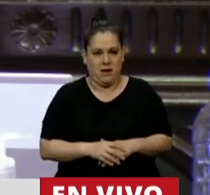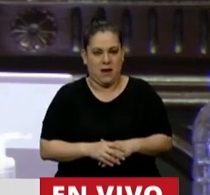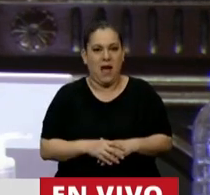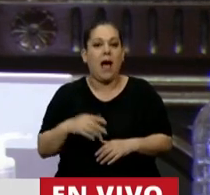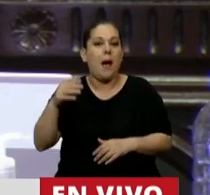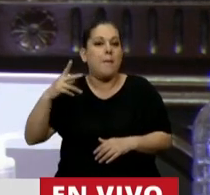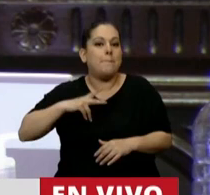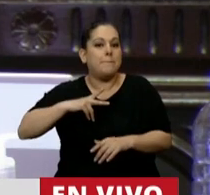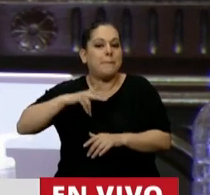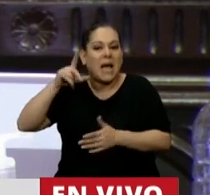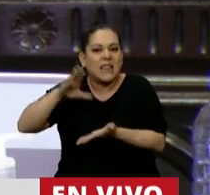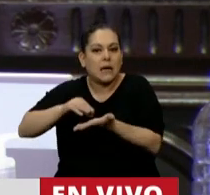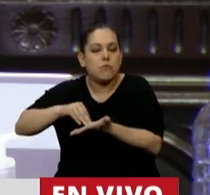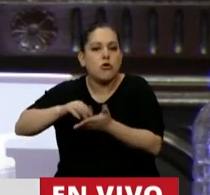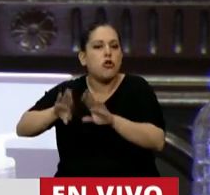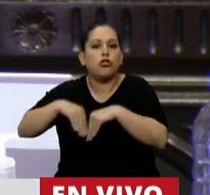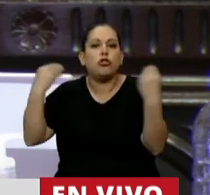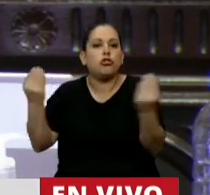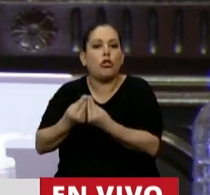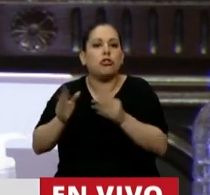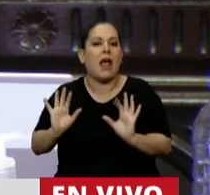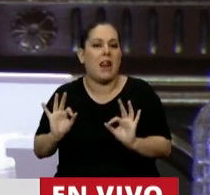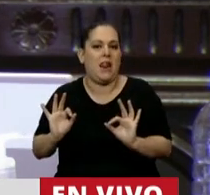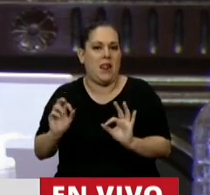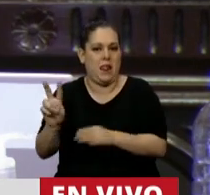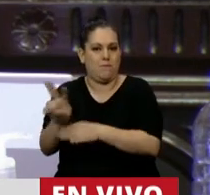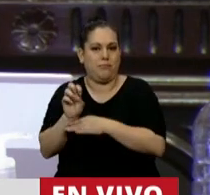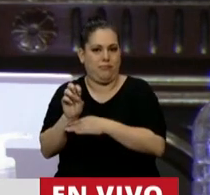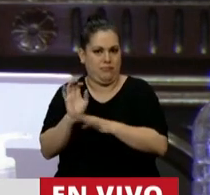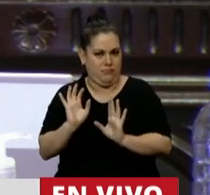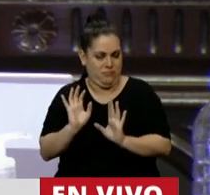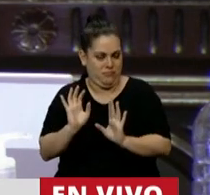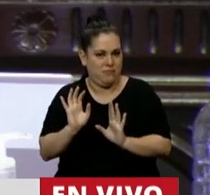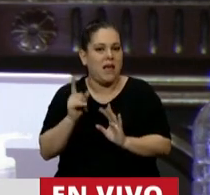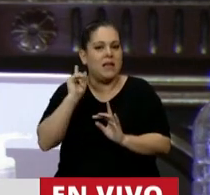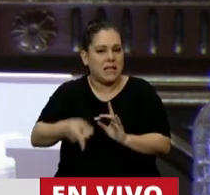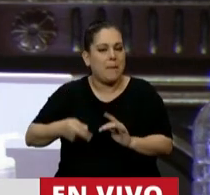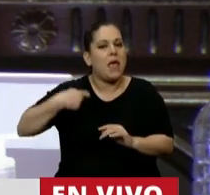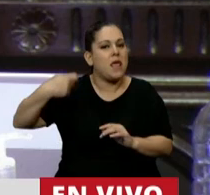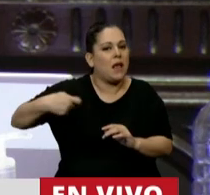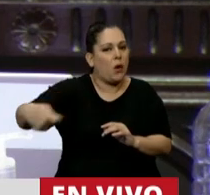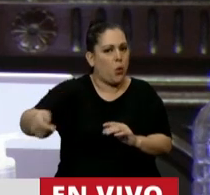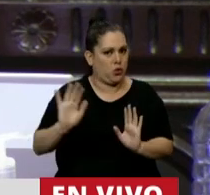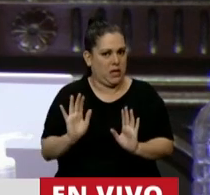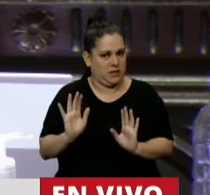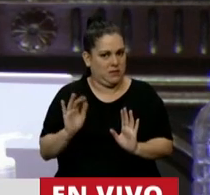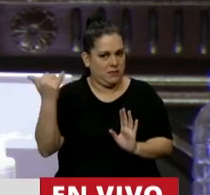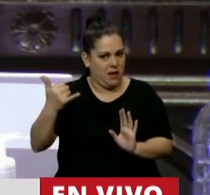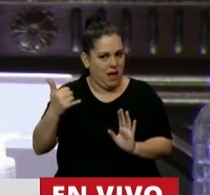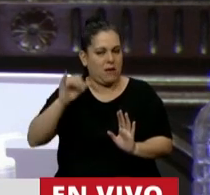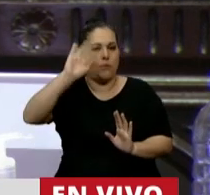no el patrimonio bruto, como en la Argentina. Y además, a alícuotas sensiblemente